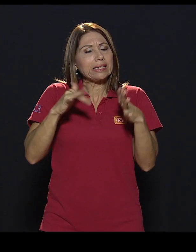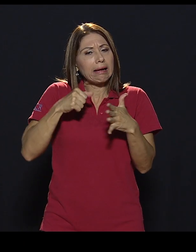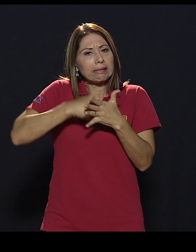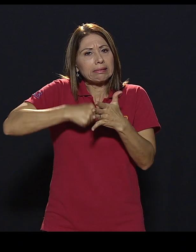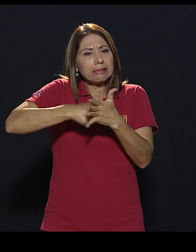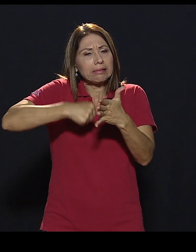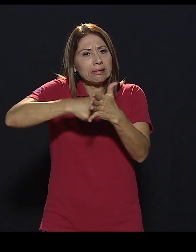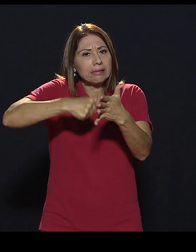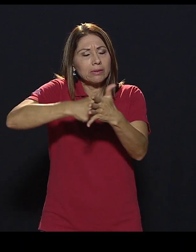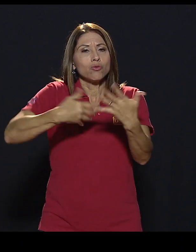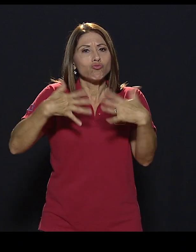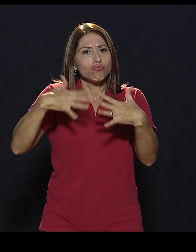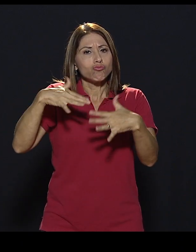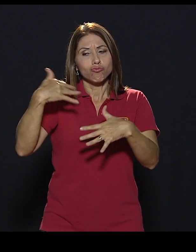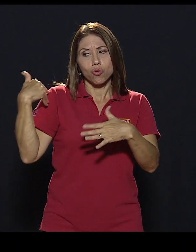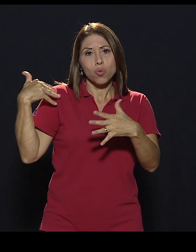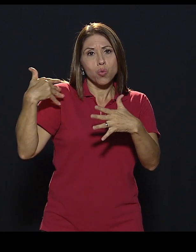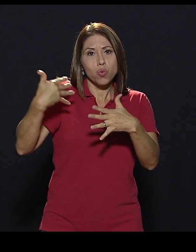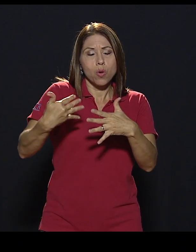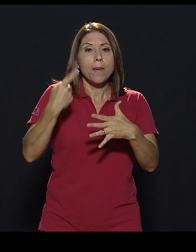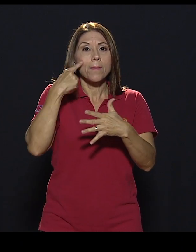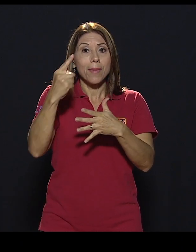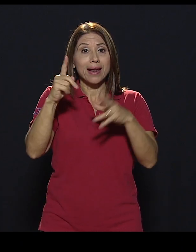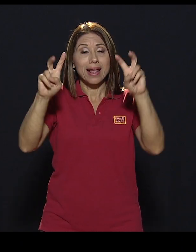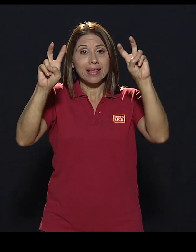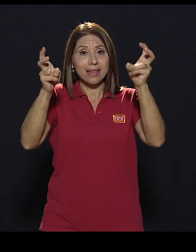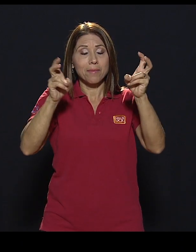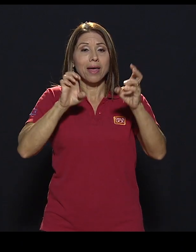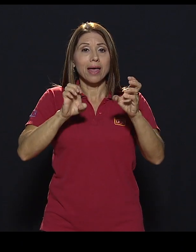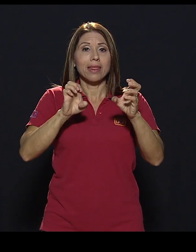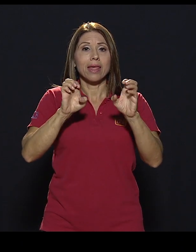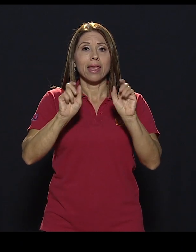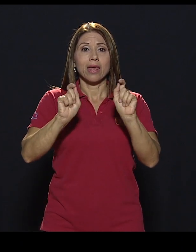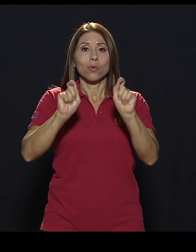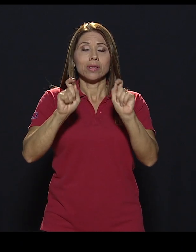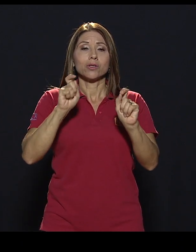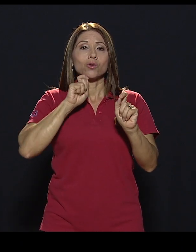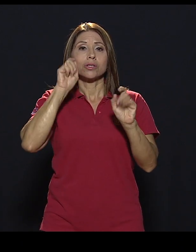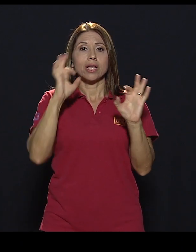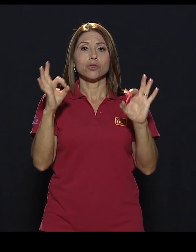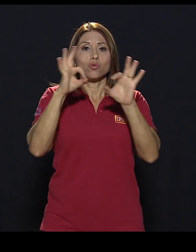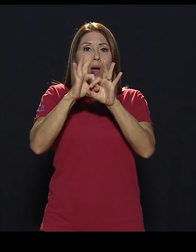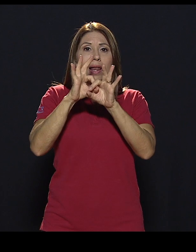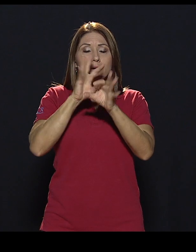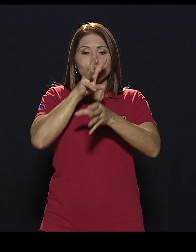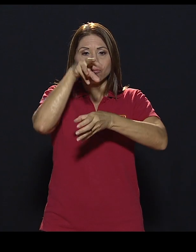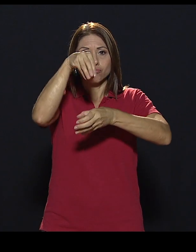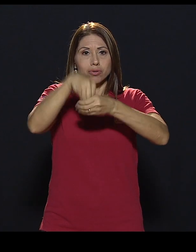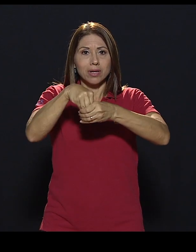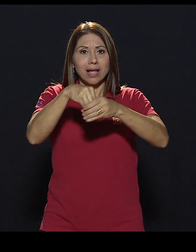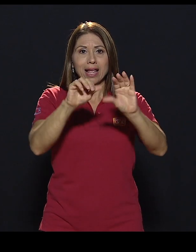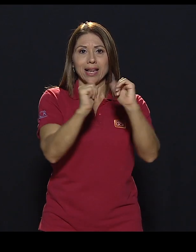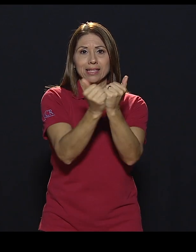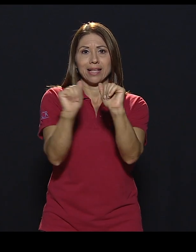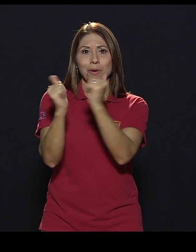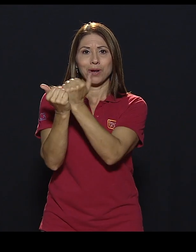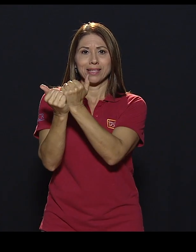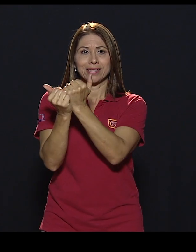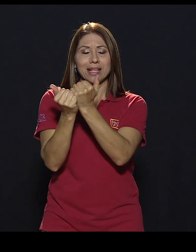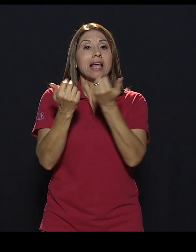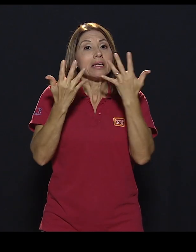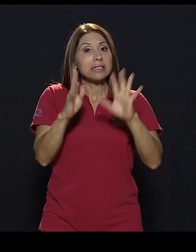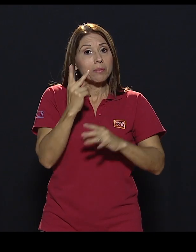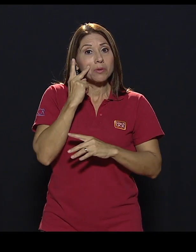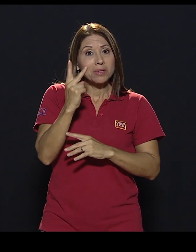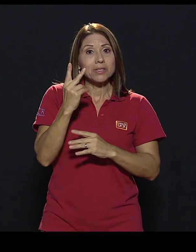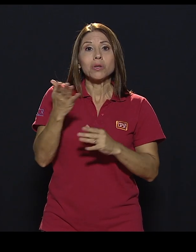algunos esfuerzos de unos años para acá por incorporar el tema de la educación sexual en las aulas. Sin embargo, bueno, hemos visto